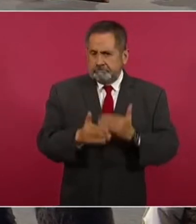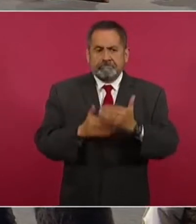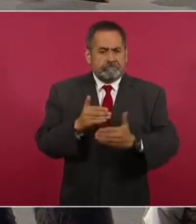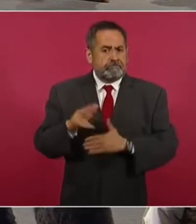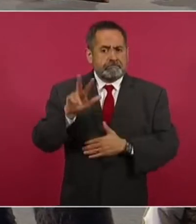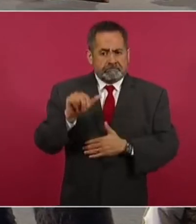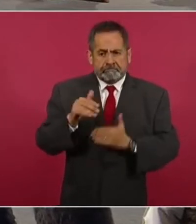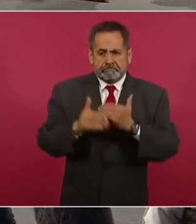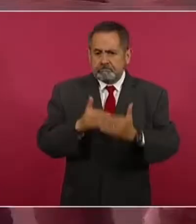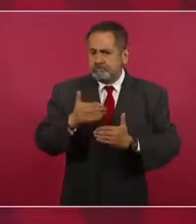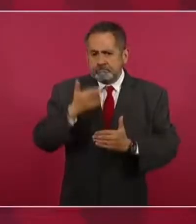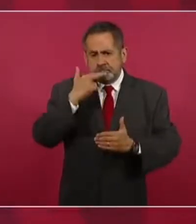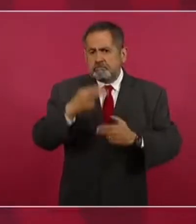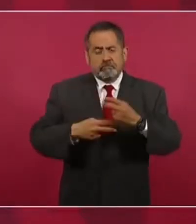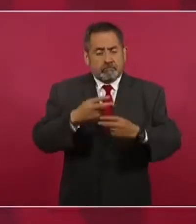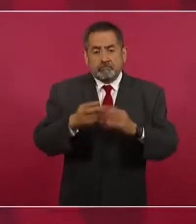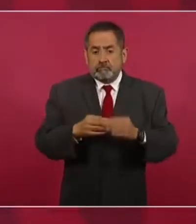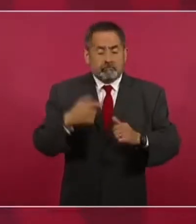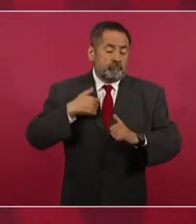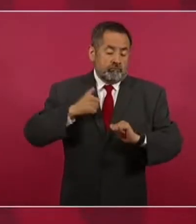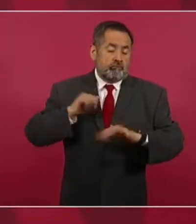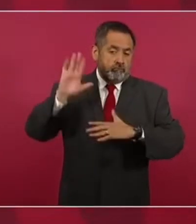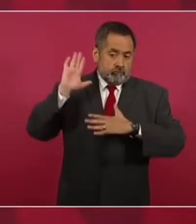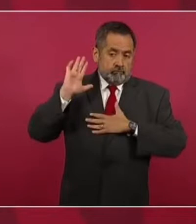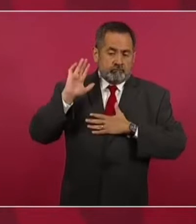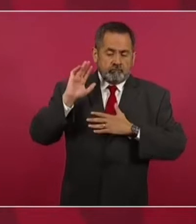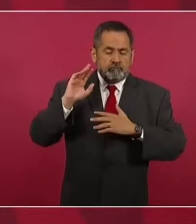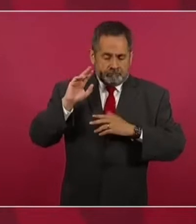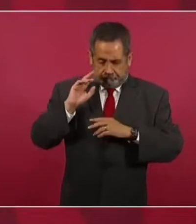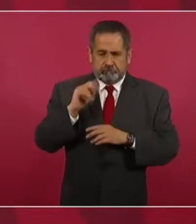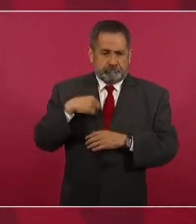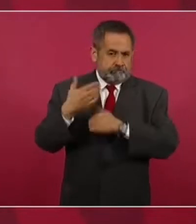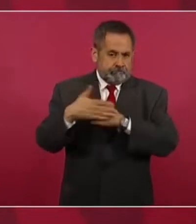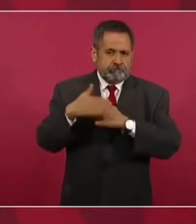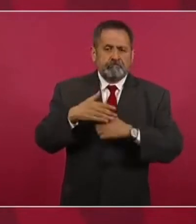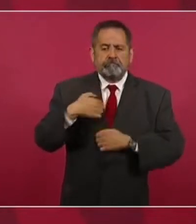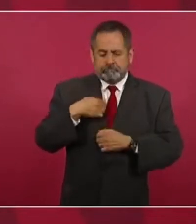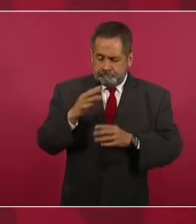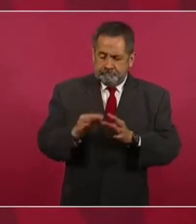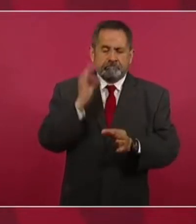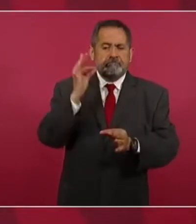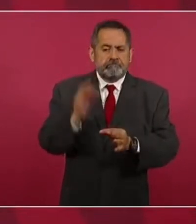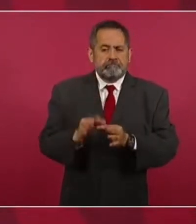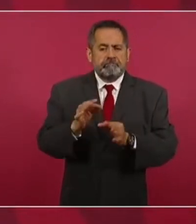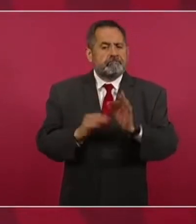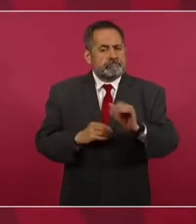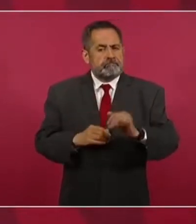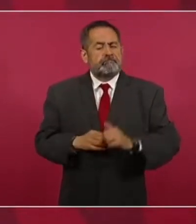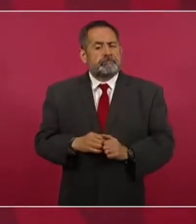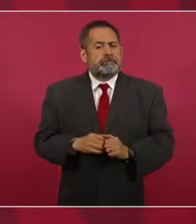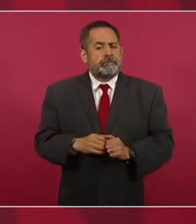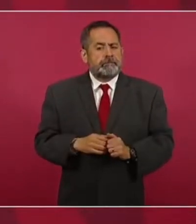Es un compromiso que hicimos, que vamos a cumplir. Nos está